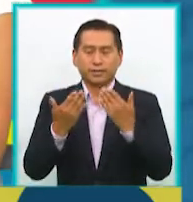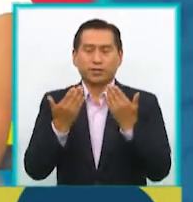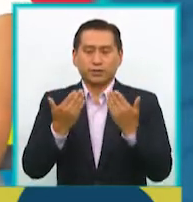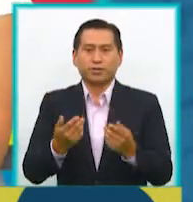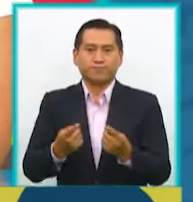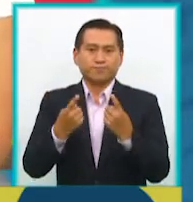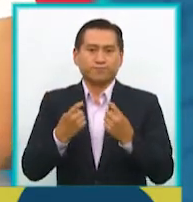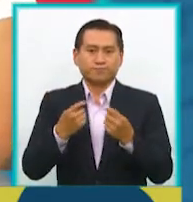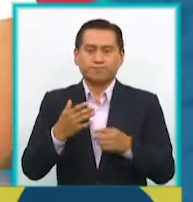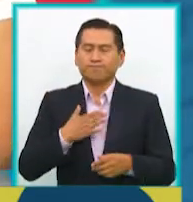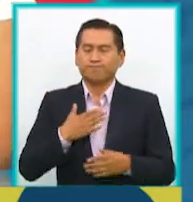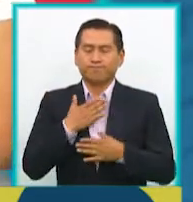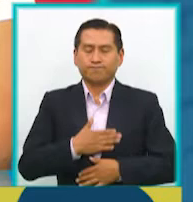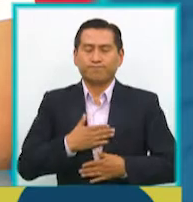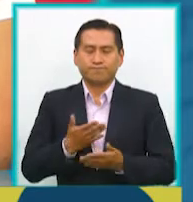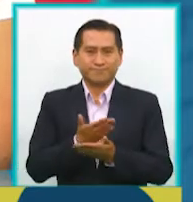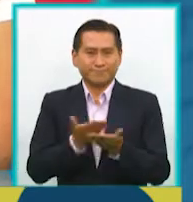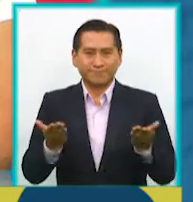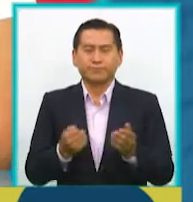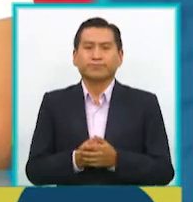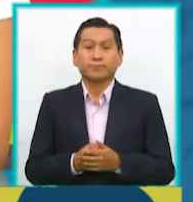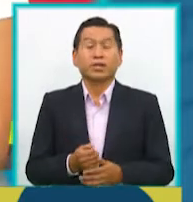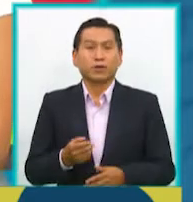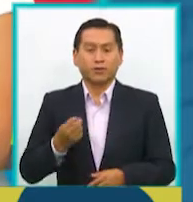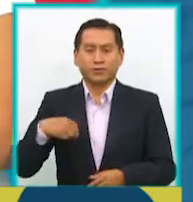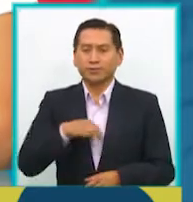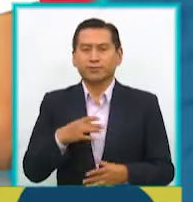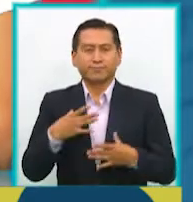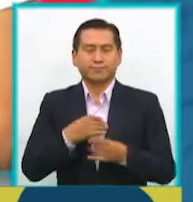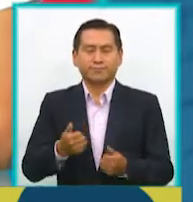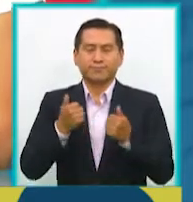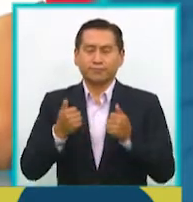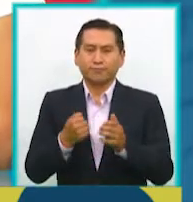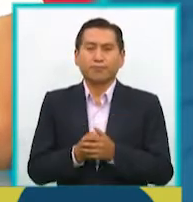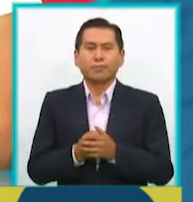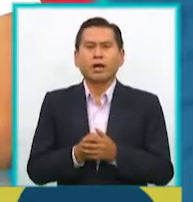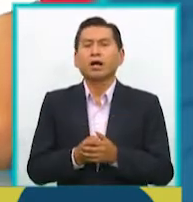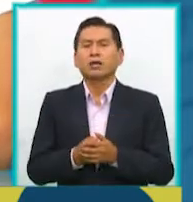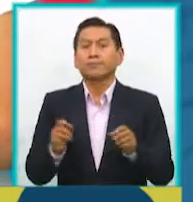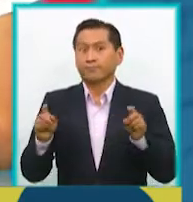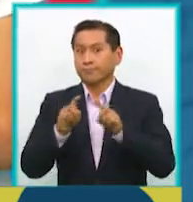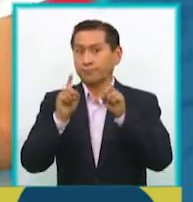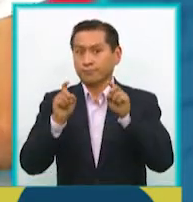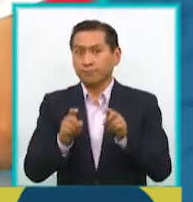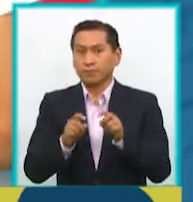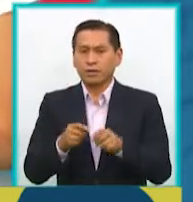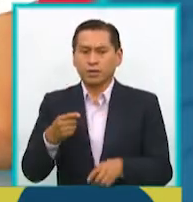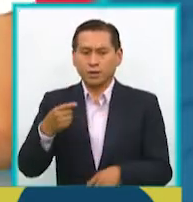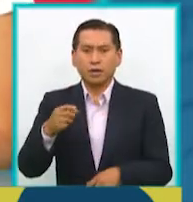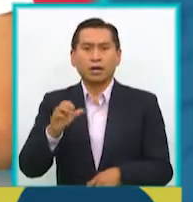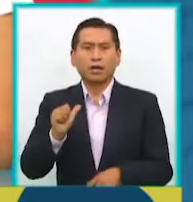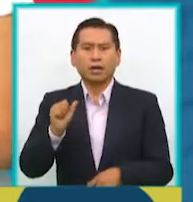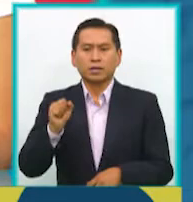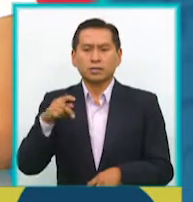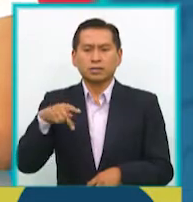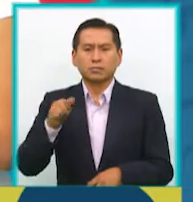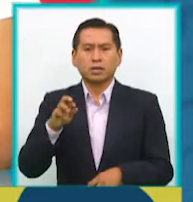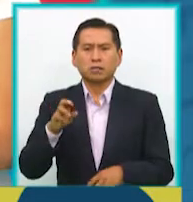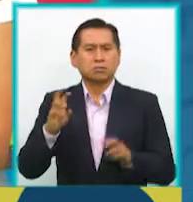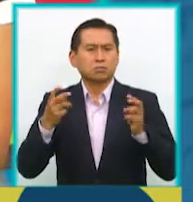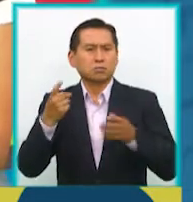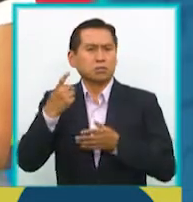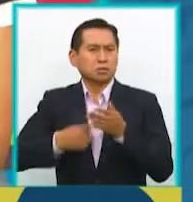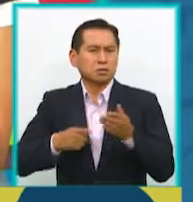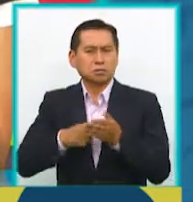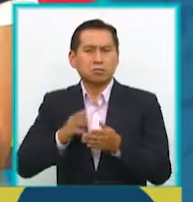entrevista, para mí un placer compartirlo con ustedes. El gusto es nuestro, sin duda alguna. Diego, cuéntame sobre Gaspar, ¿cuándo surge este proyecto? ¿Hacia